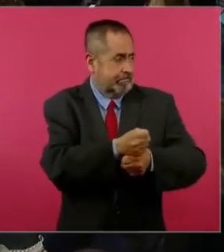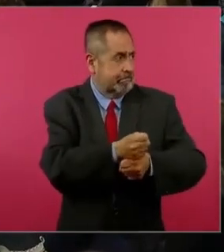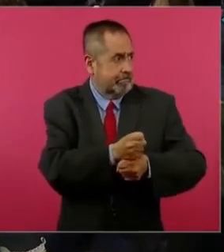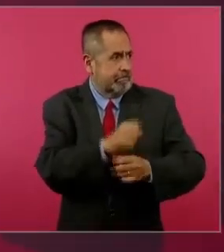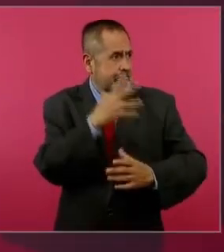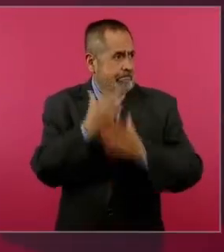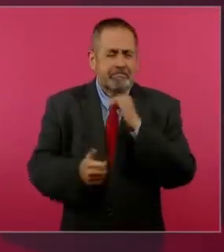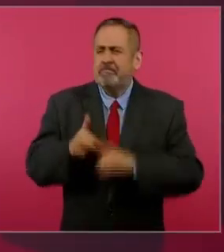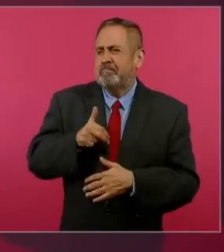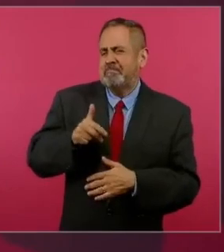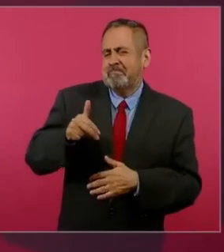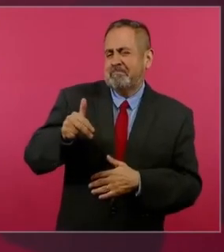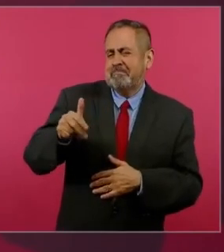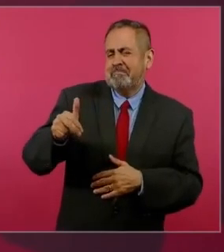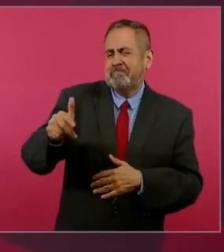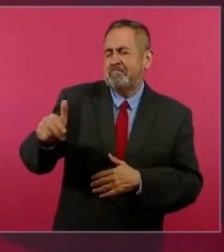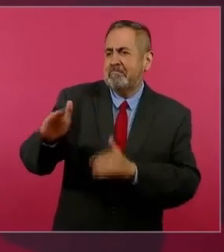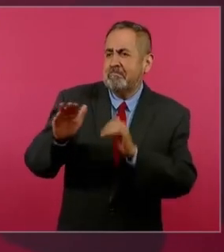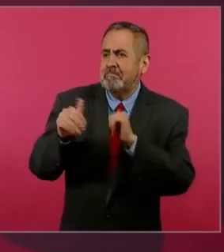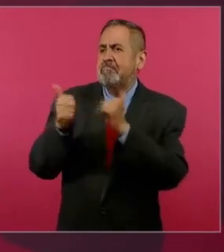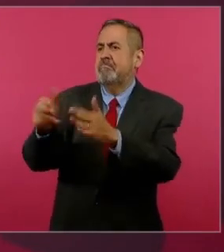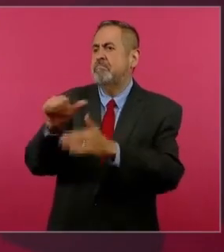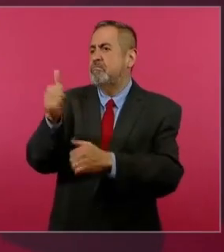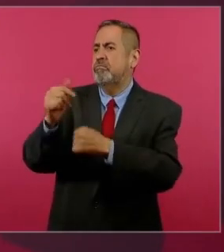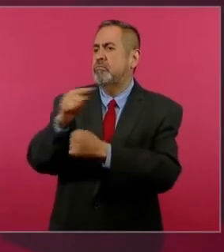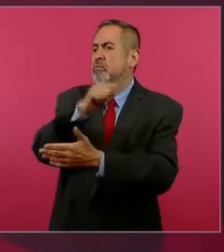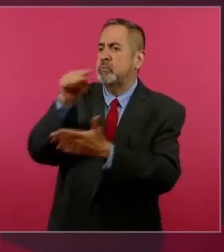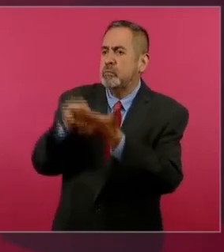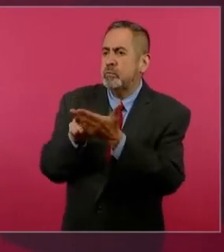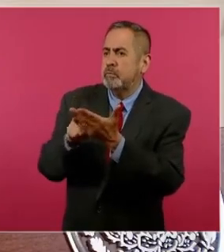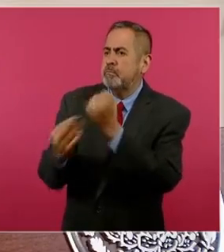y para buscar el sustento